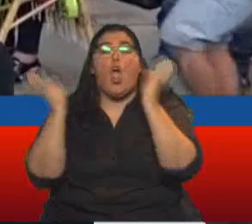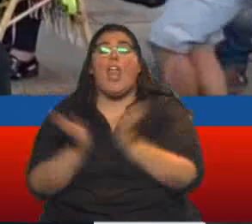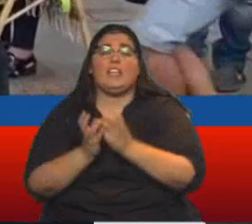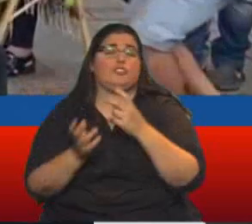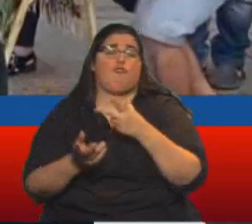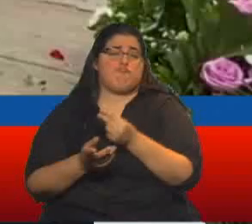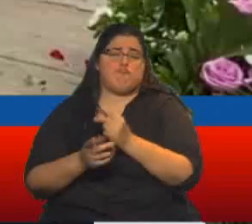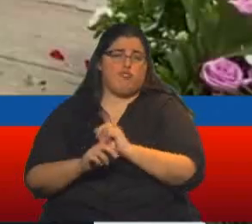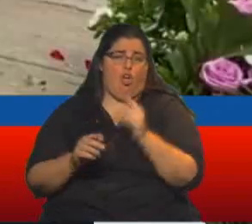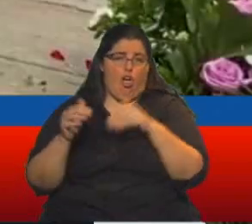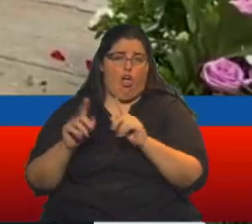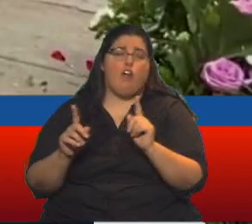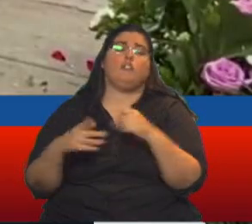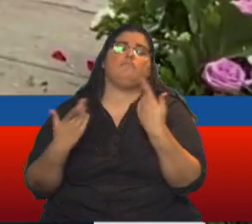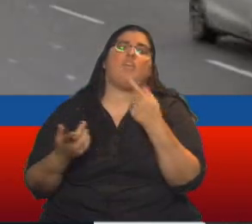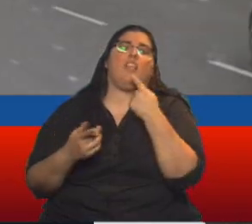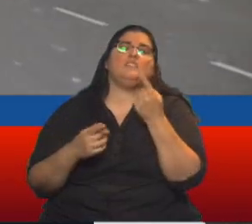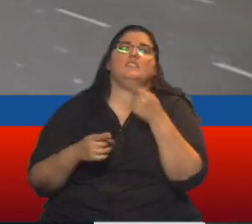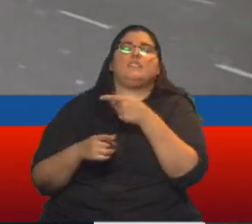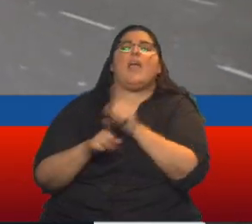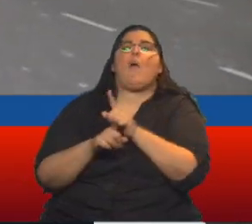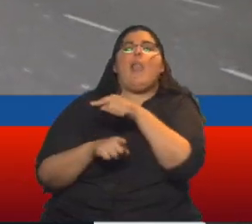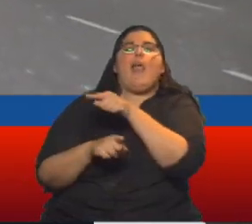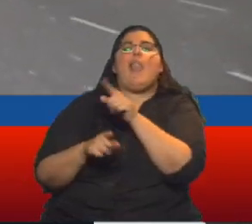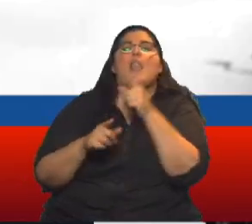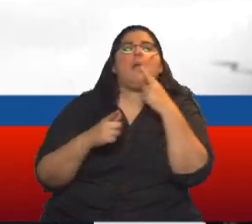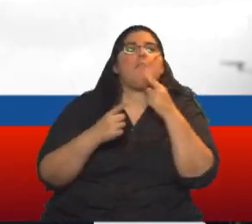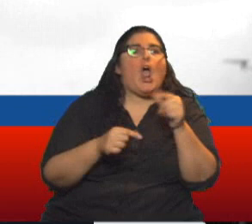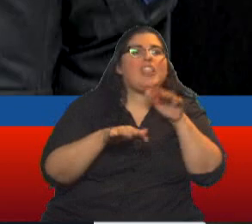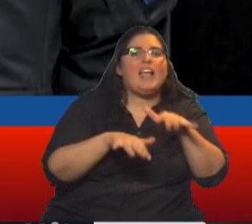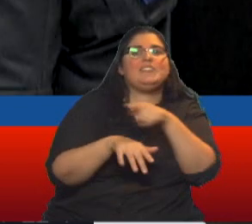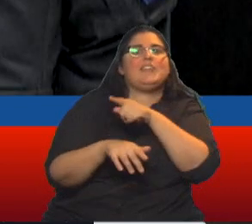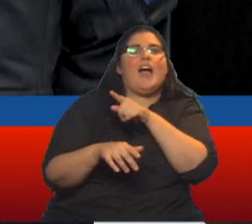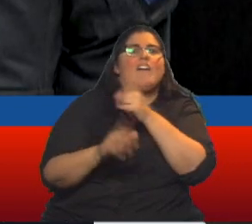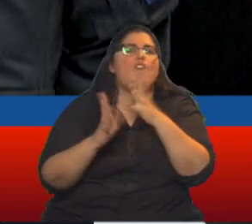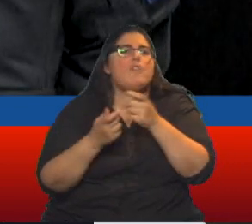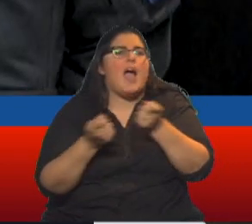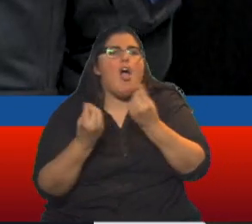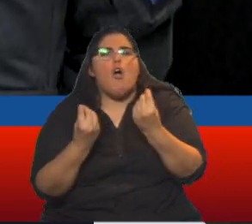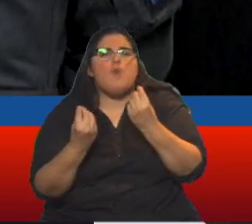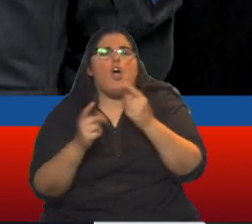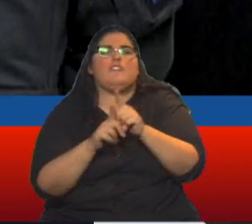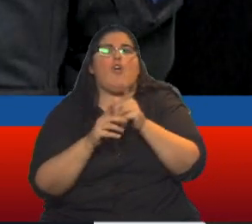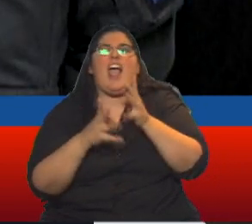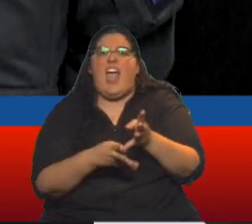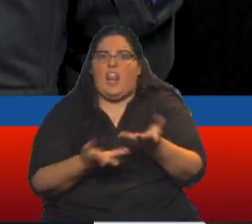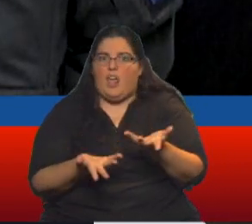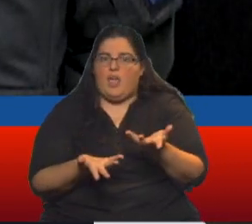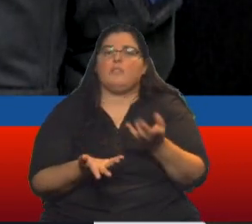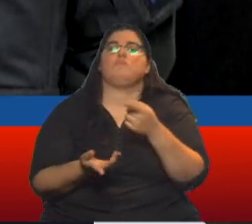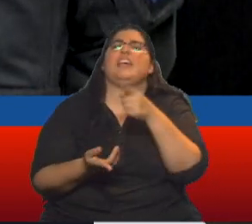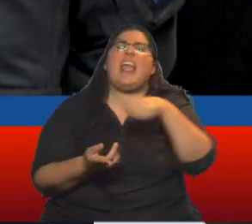acusa a Molano de haber dado tratamiento de guerra a las protestas. Son esos vándalos que se